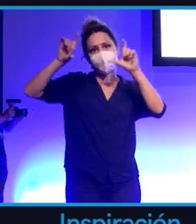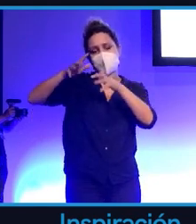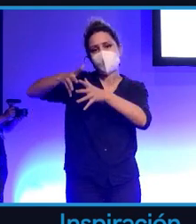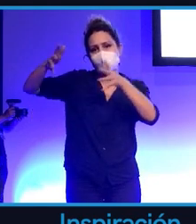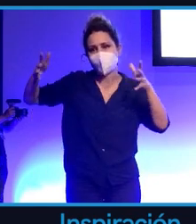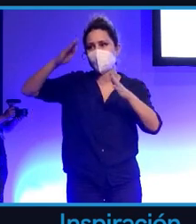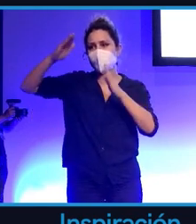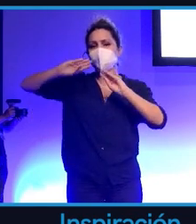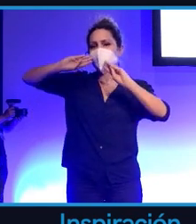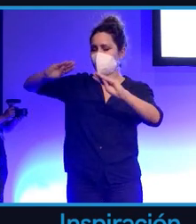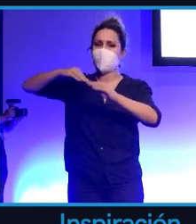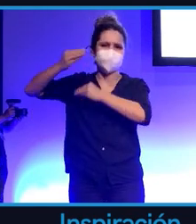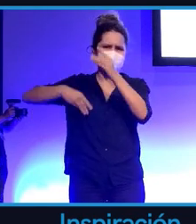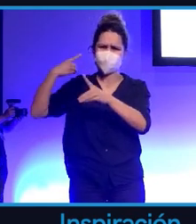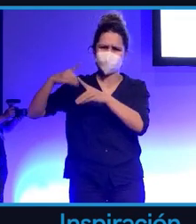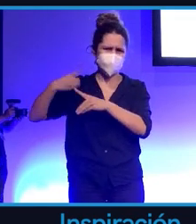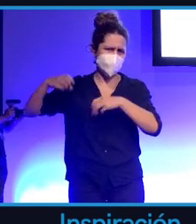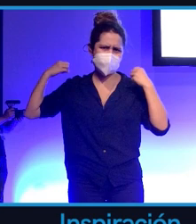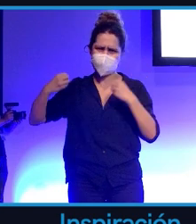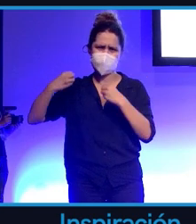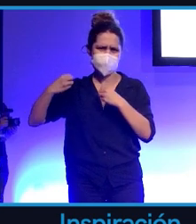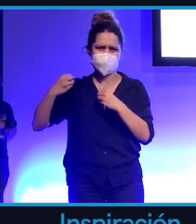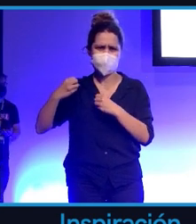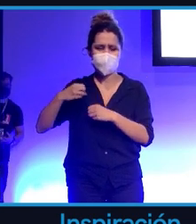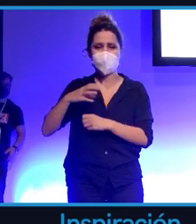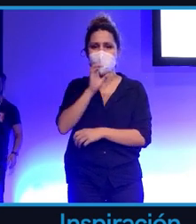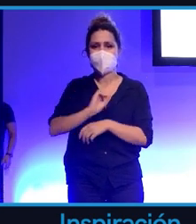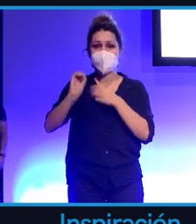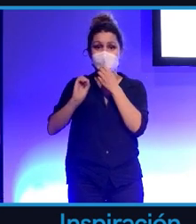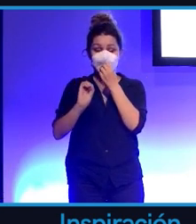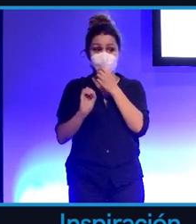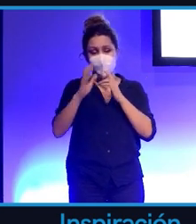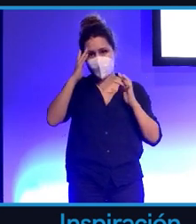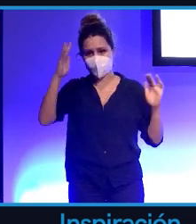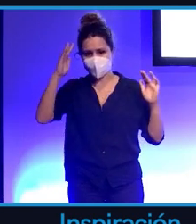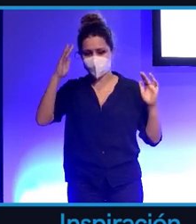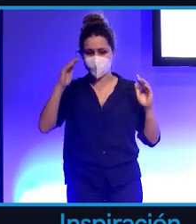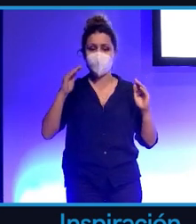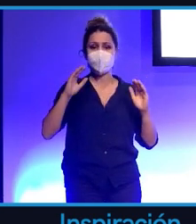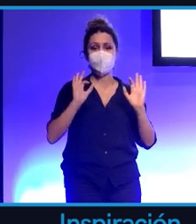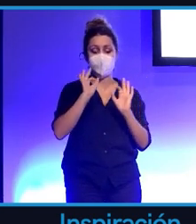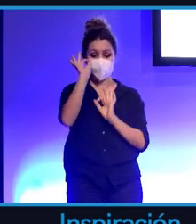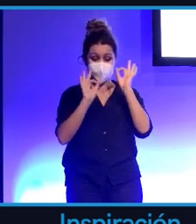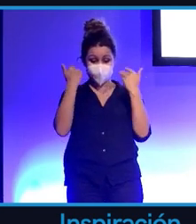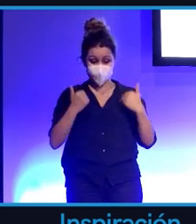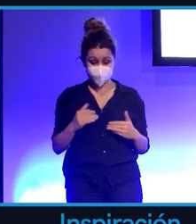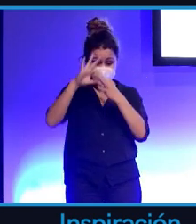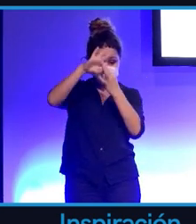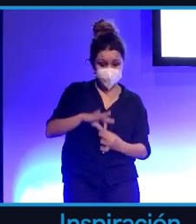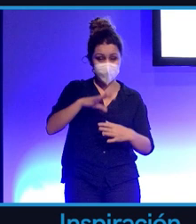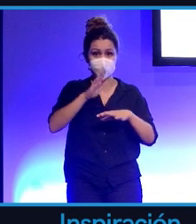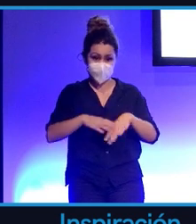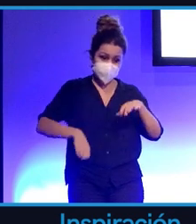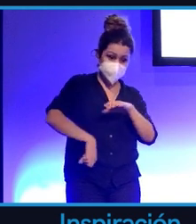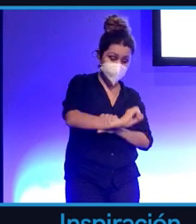robots y es brutal. Pero piensen, coordinarse para golpear una pelota, esta está quieta la pelota, pero imagínense en movimiento,